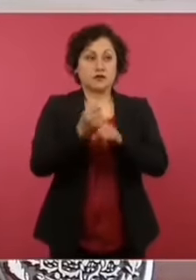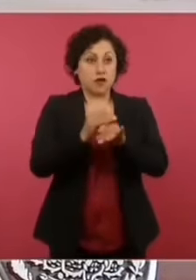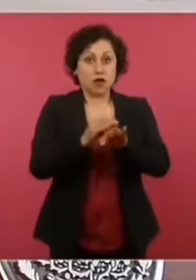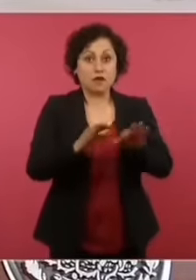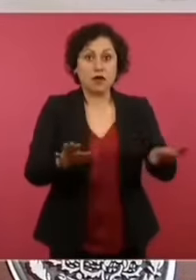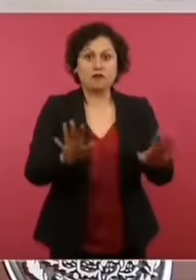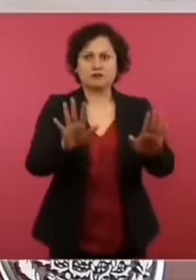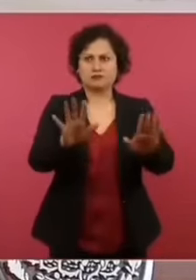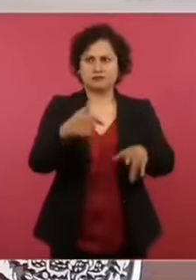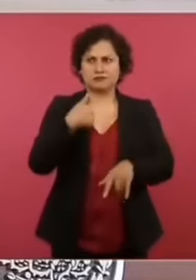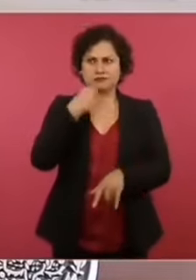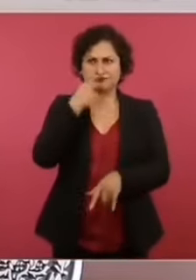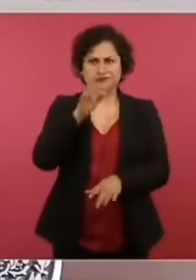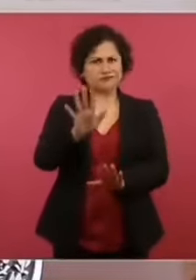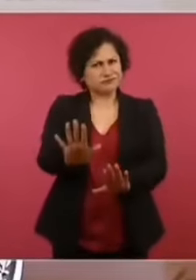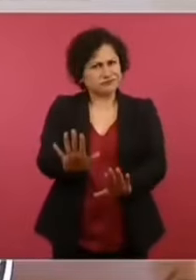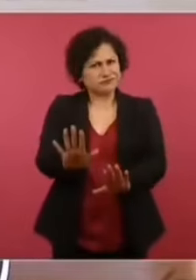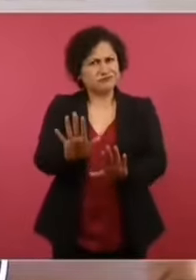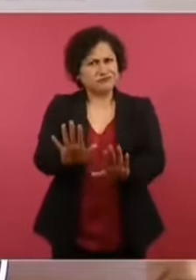que este señor